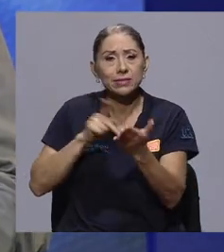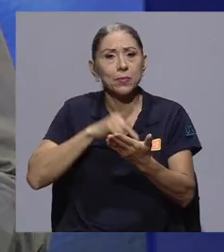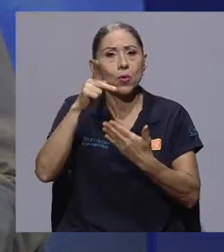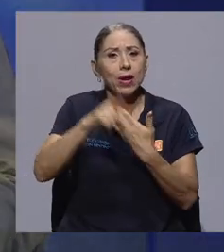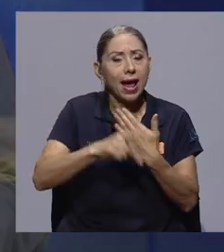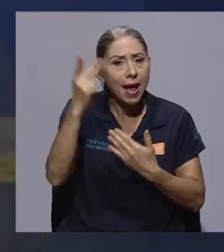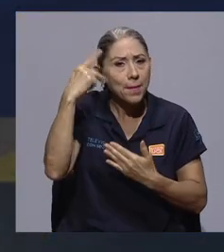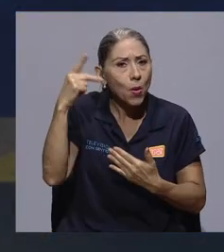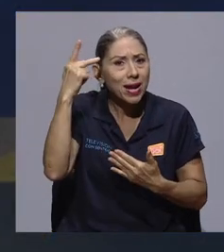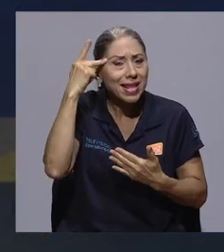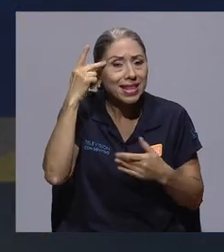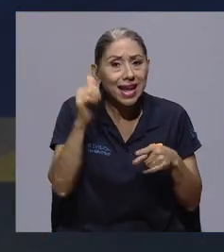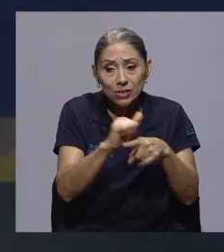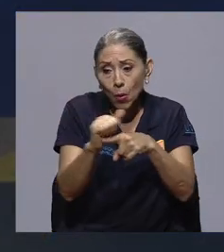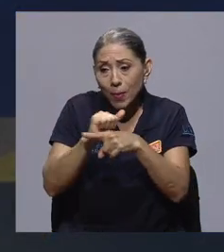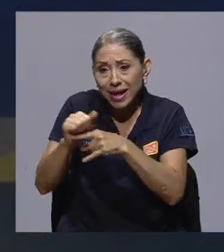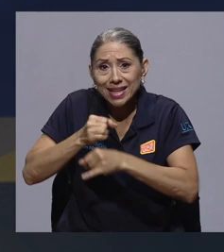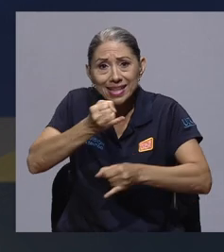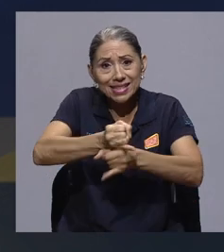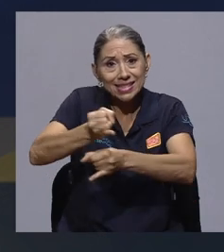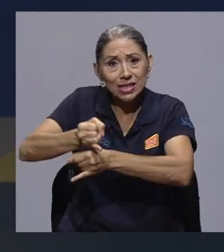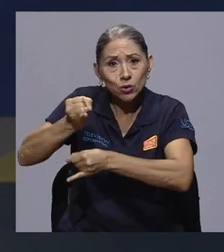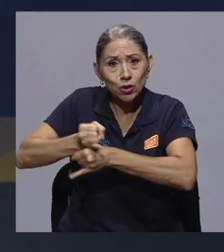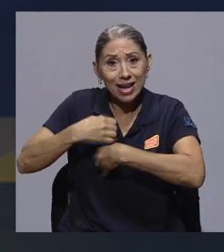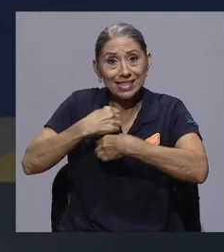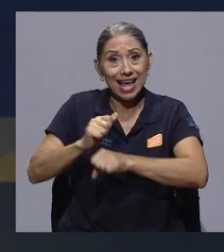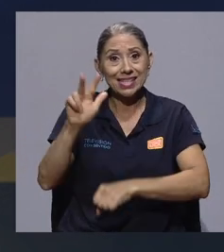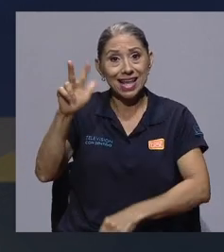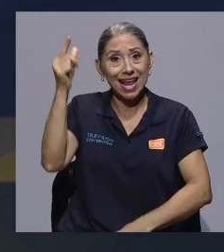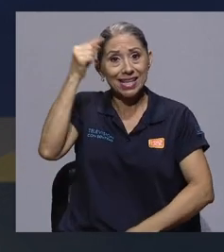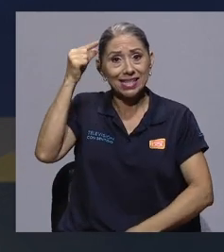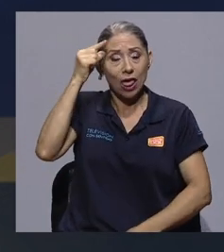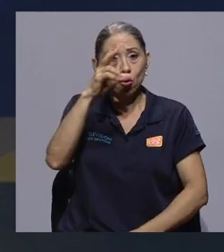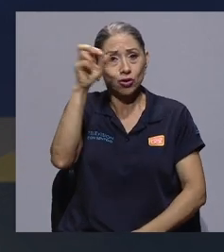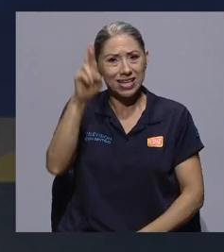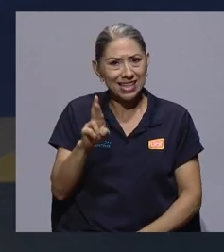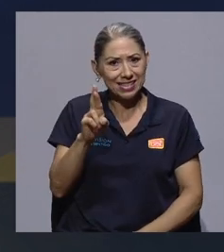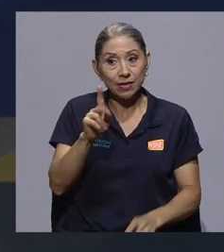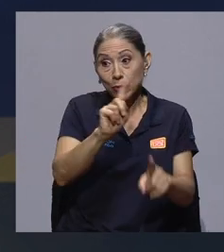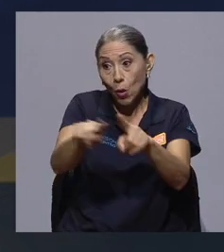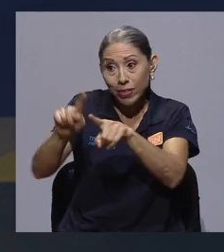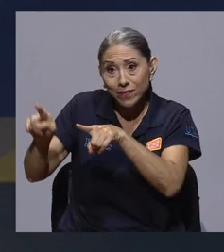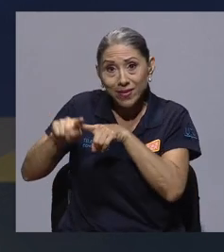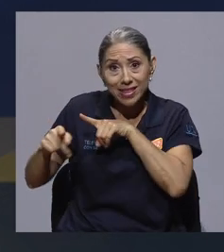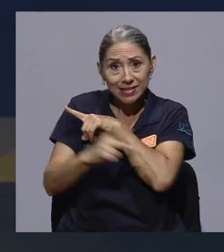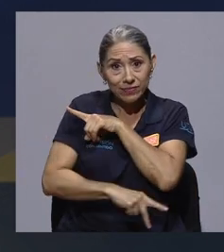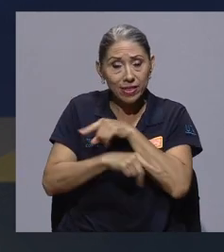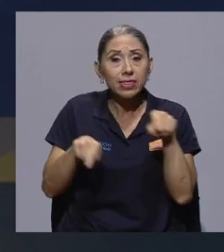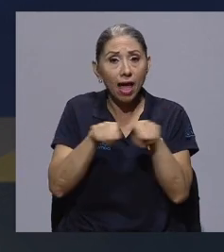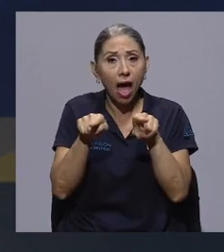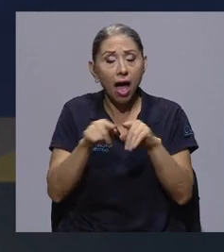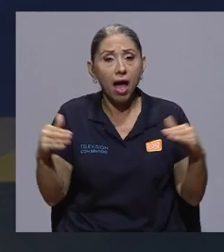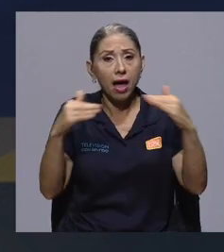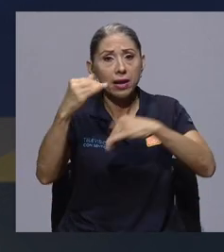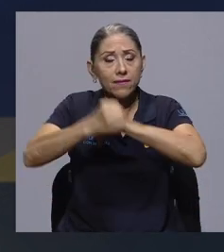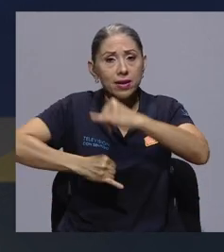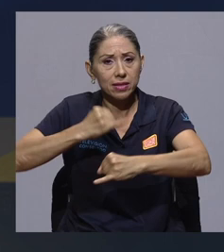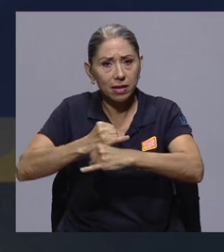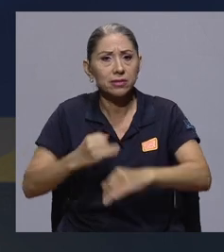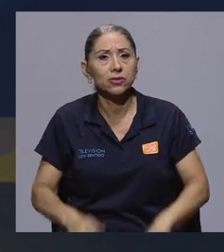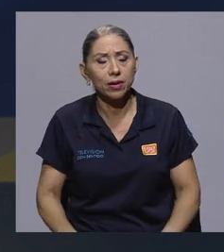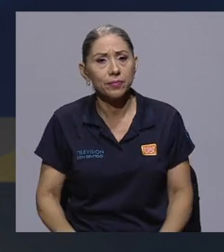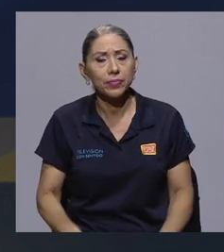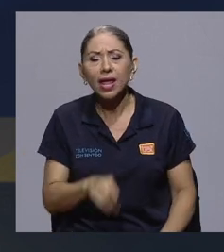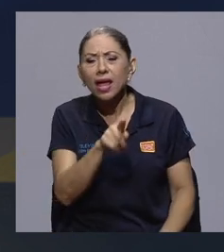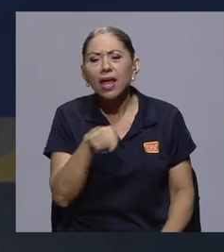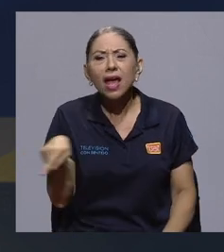programas, políticas o prácticas institucionales que realiza el Estado costalvicense u otros estados, porque de hecho trabajamos también a nivel internacional,